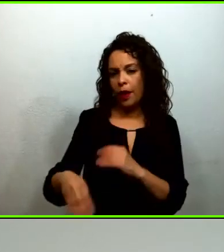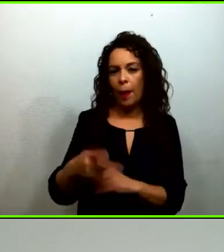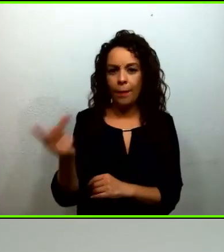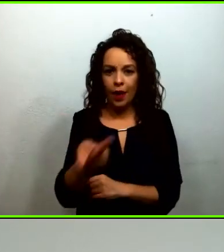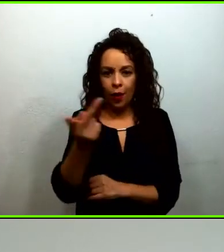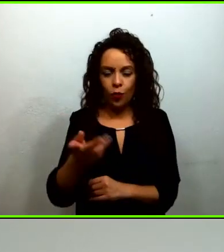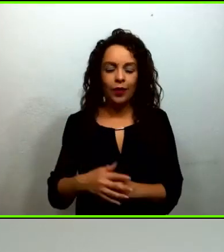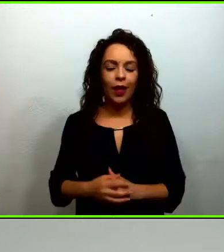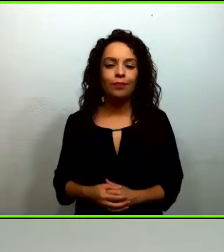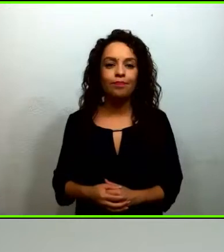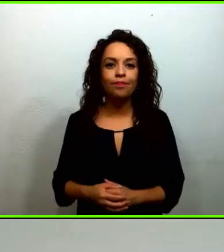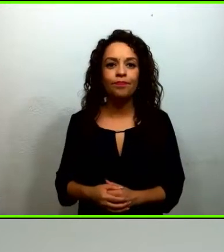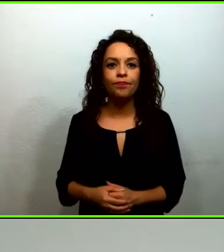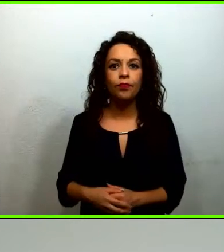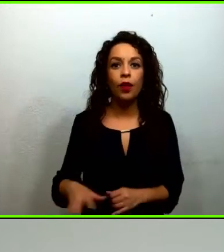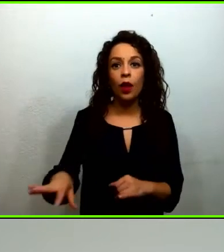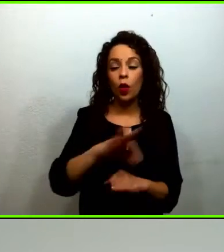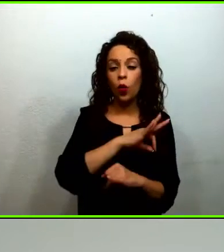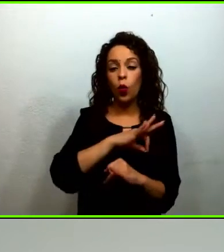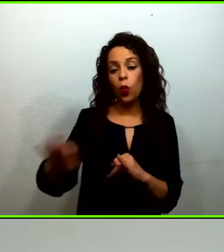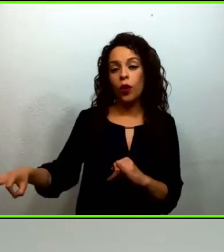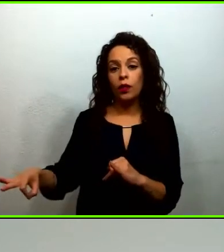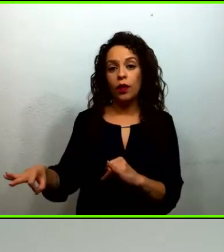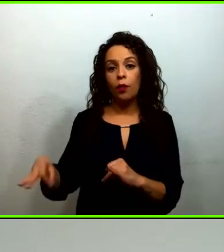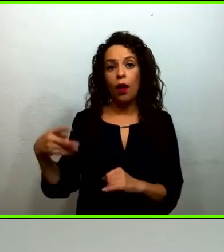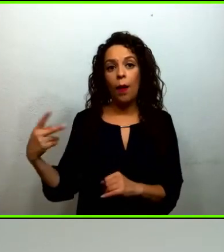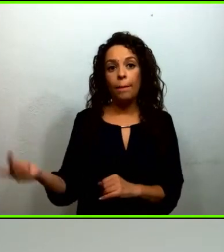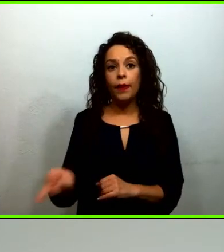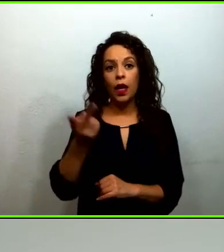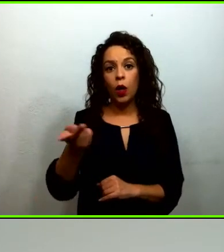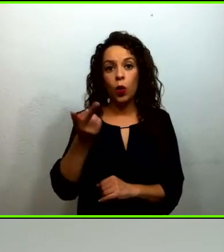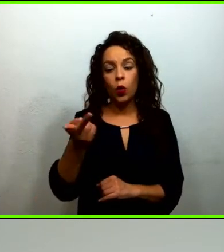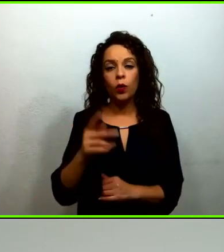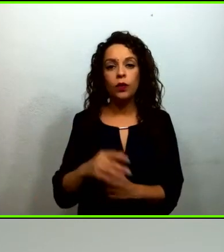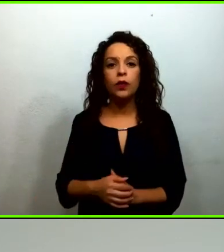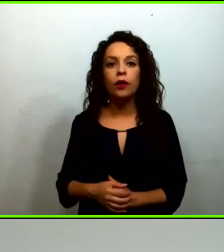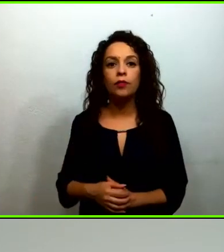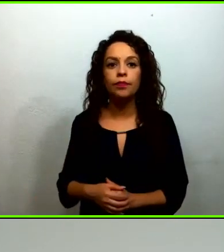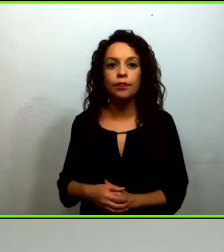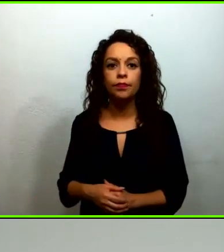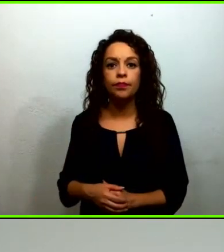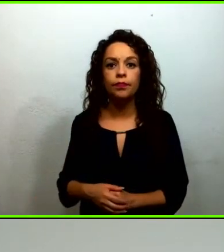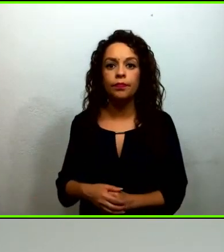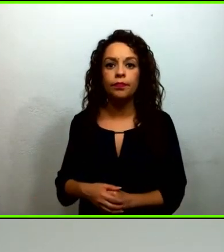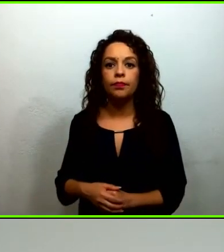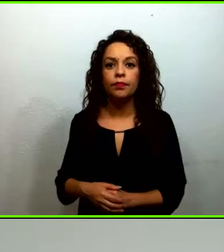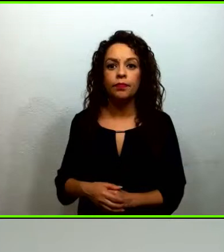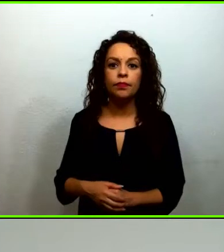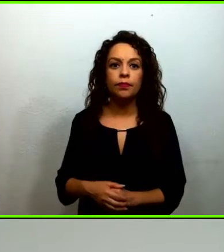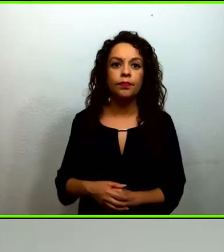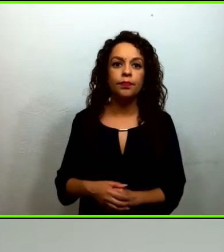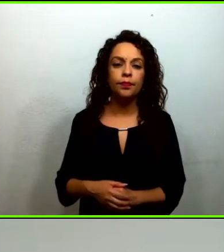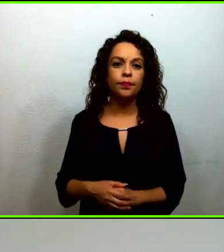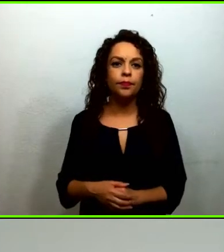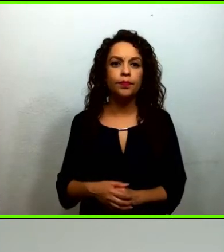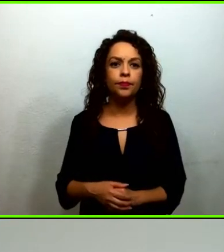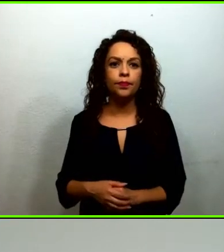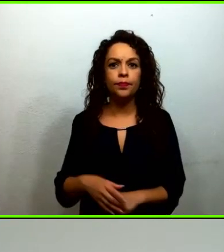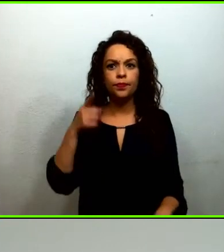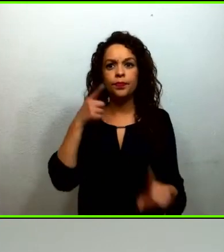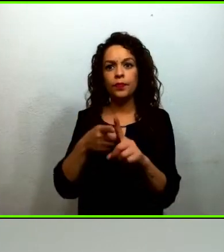paso a la última pregunta específica para nuestras panelistas esta es para Dalila